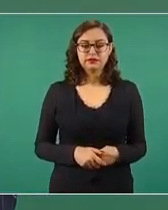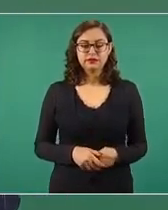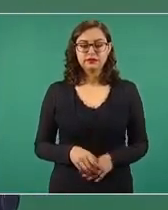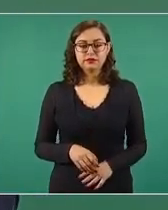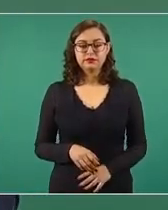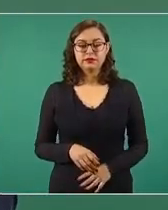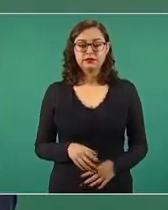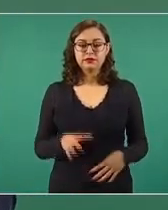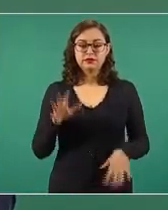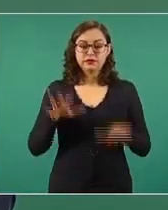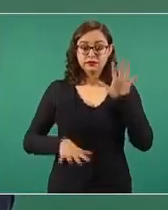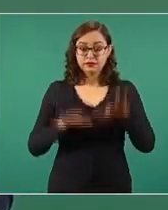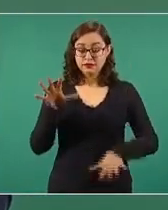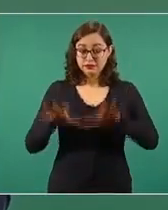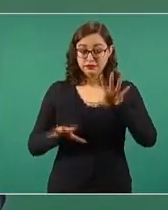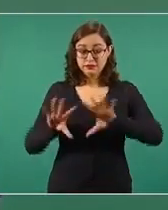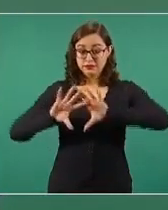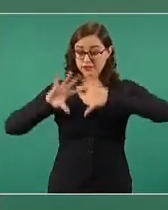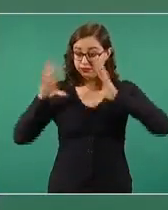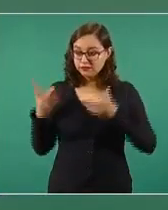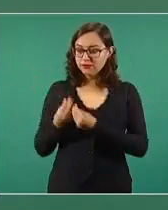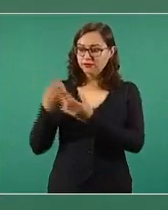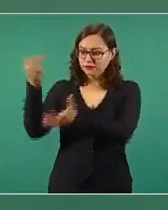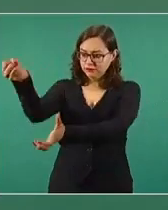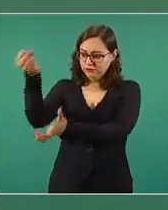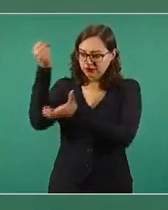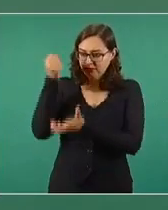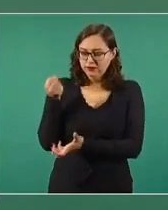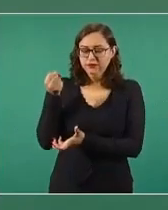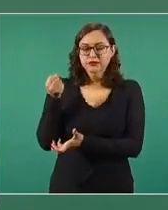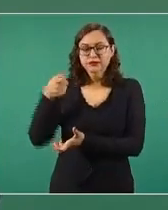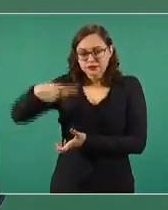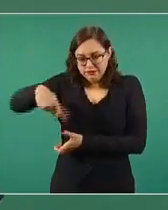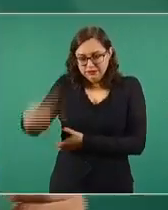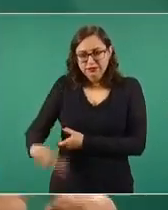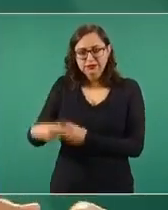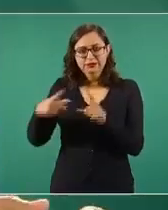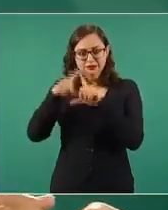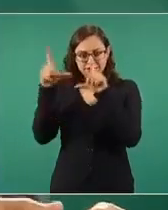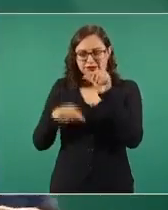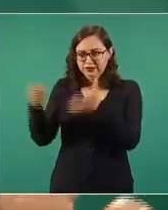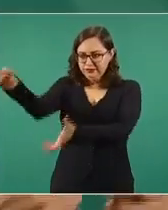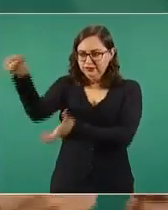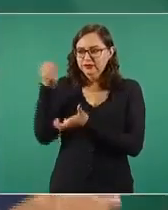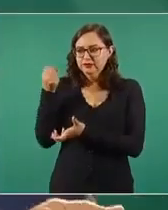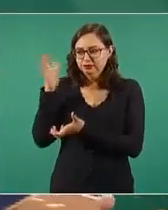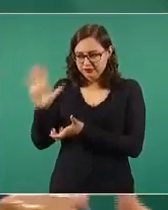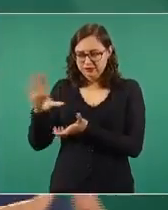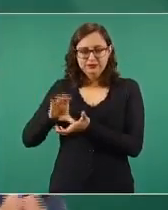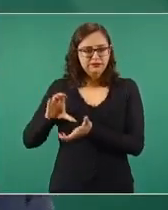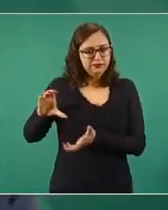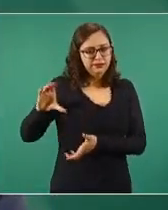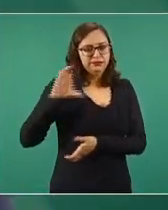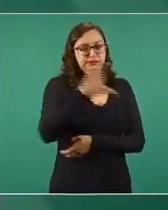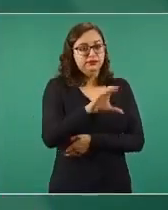presupuesto público y era muy poco lo que invertía